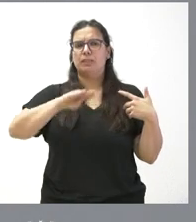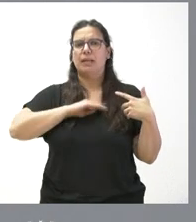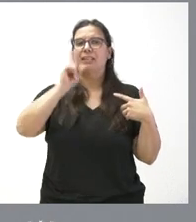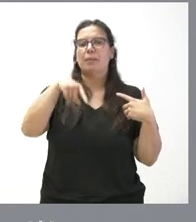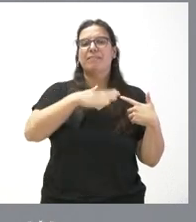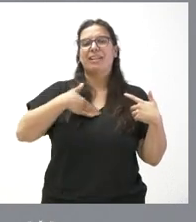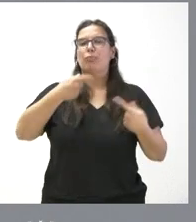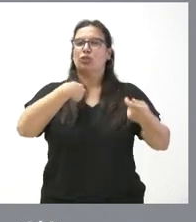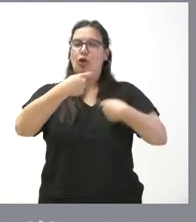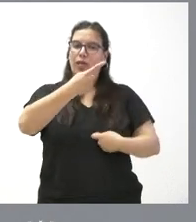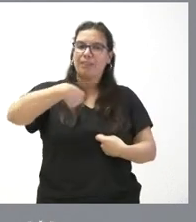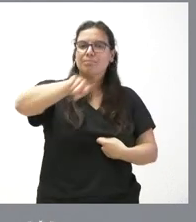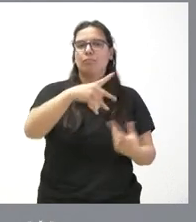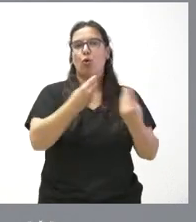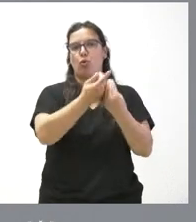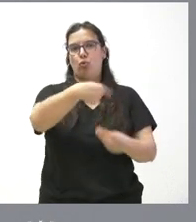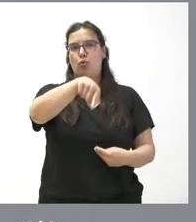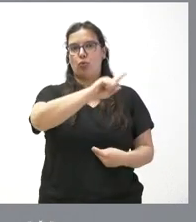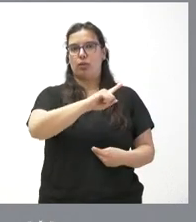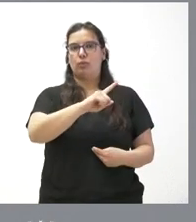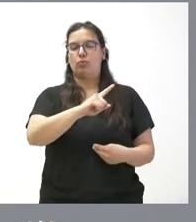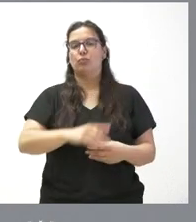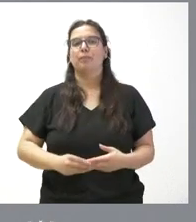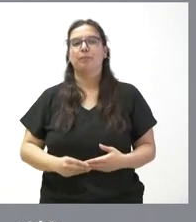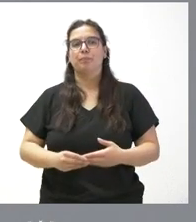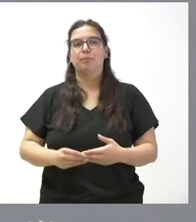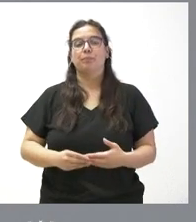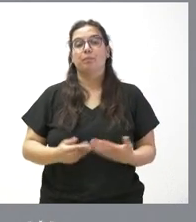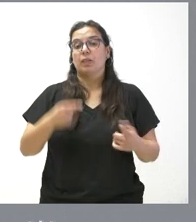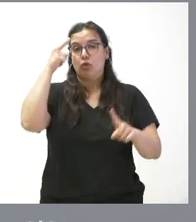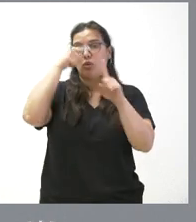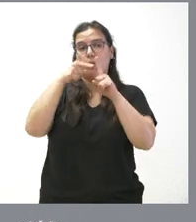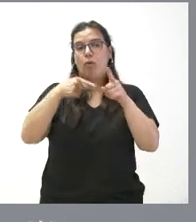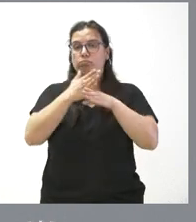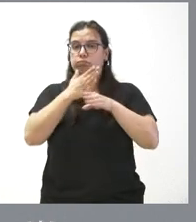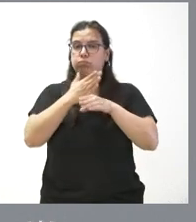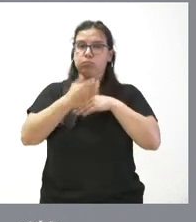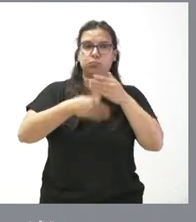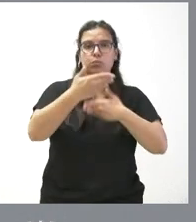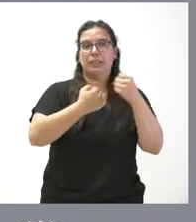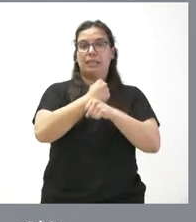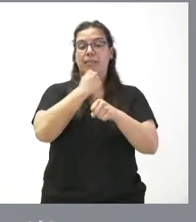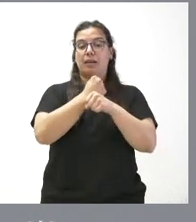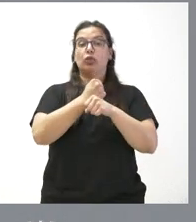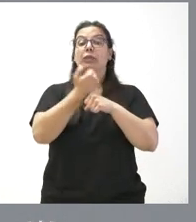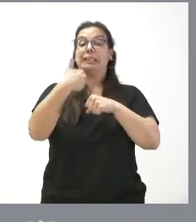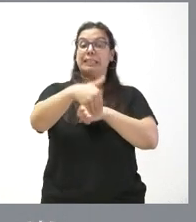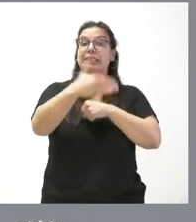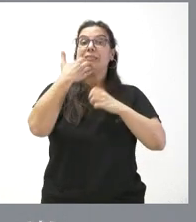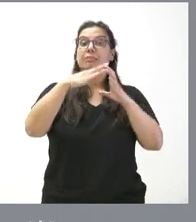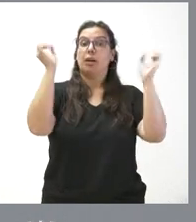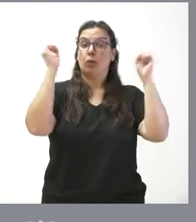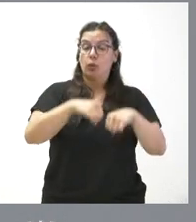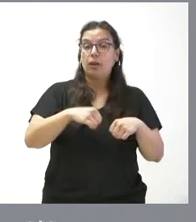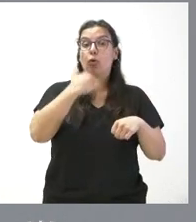las organizaciones agrarias que la representan. Y en esa dirección estamos trabajando y, cuando tengamos acuerdos o resoluciones al